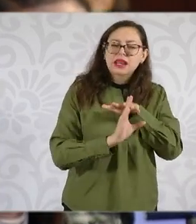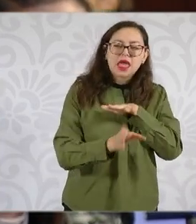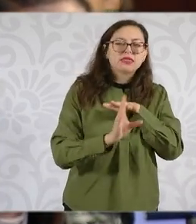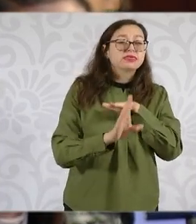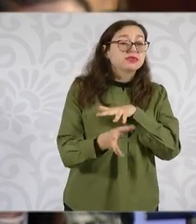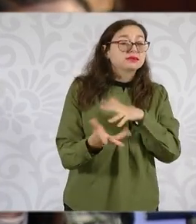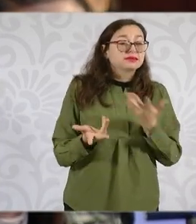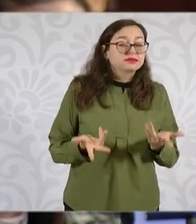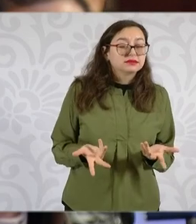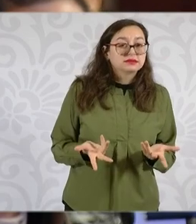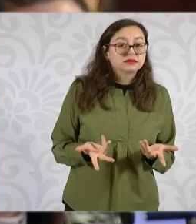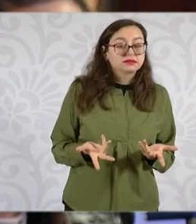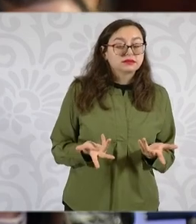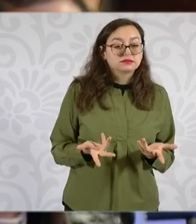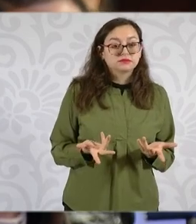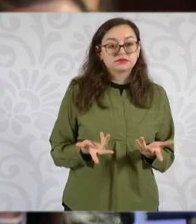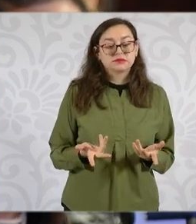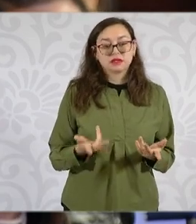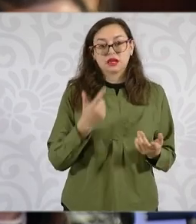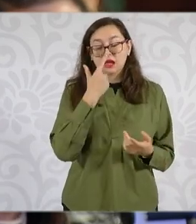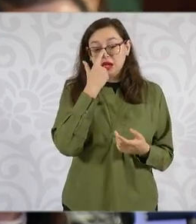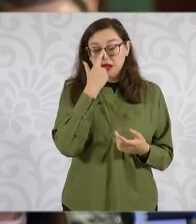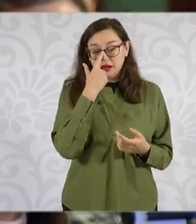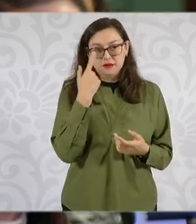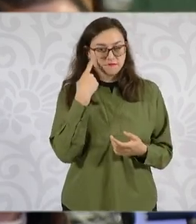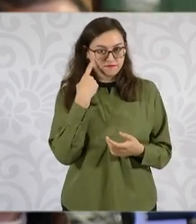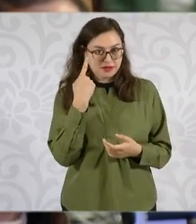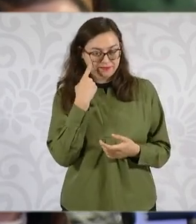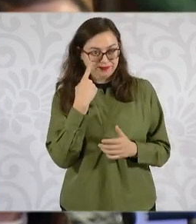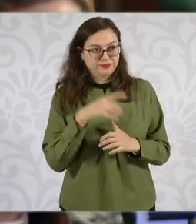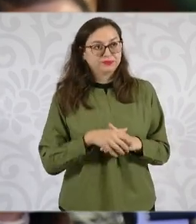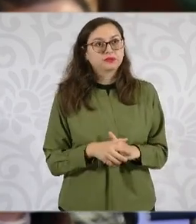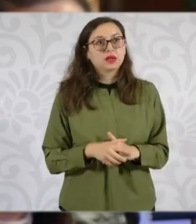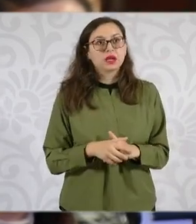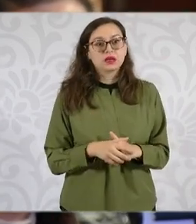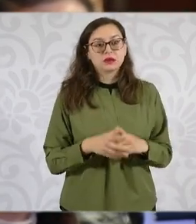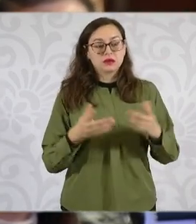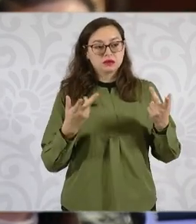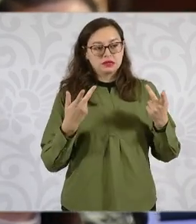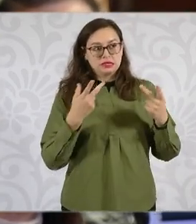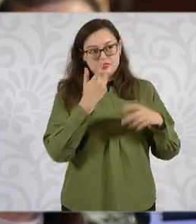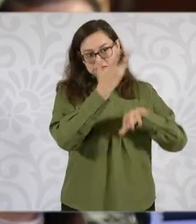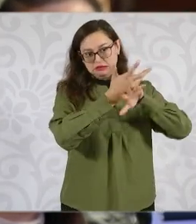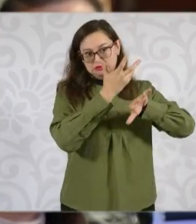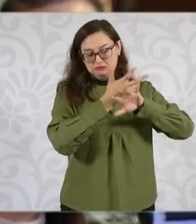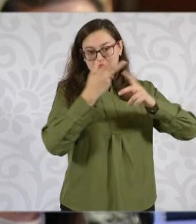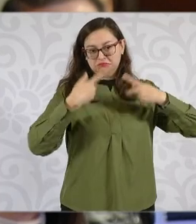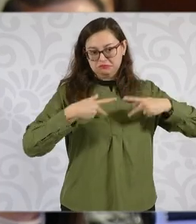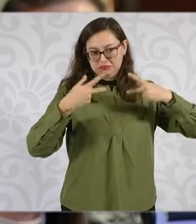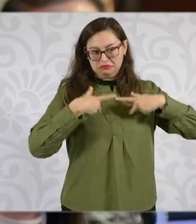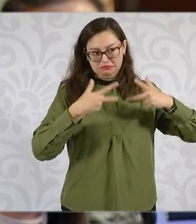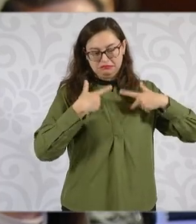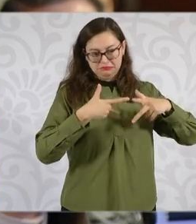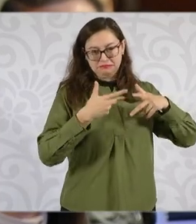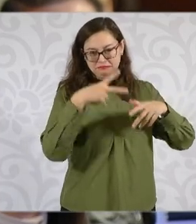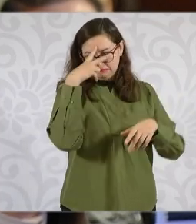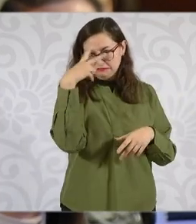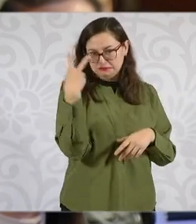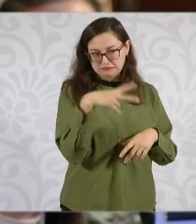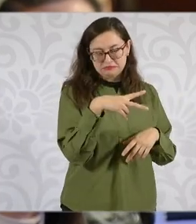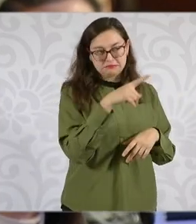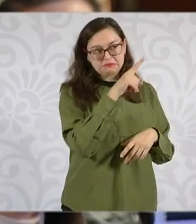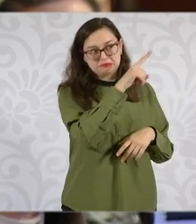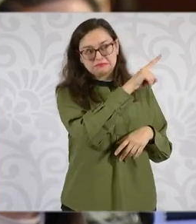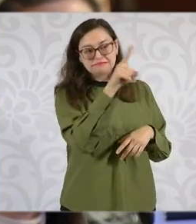Hay muchos migrantes que expresan que quisieran regresar a México y que incluso